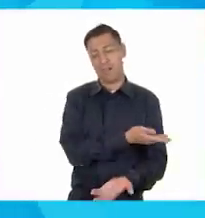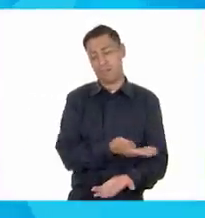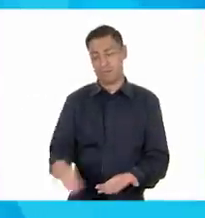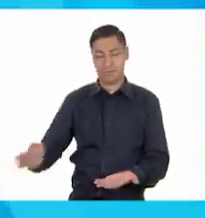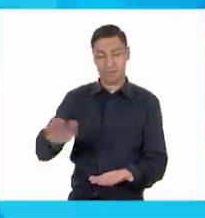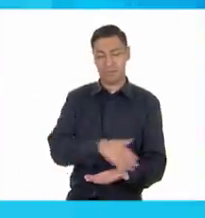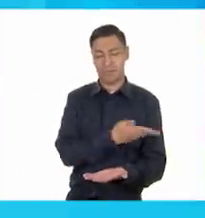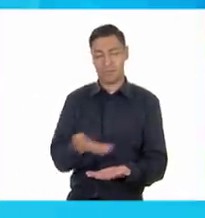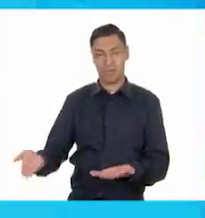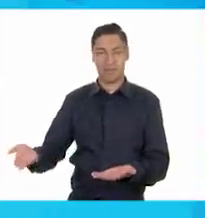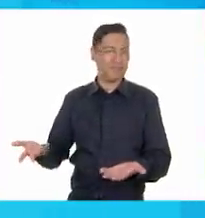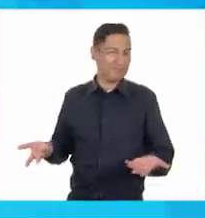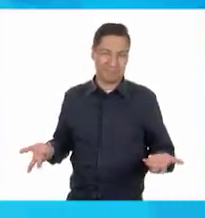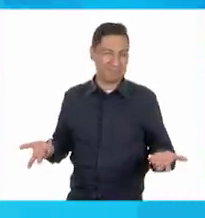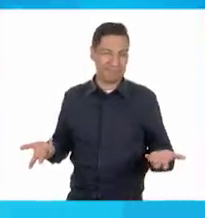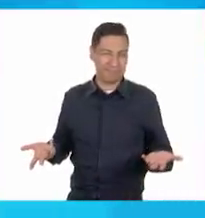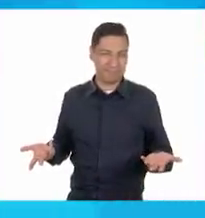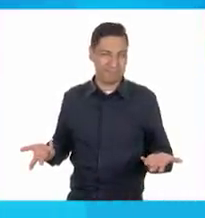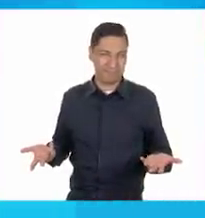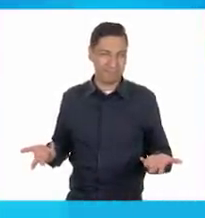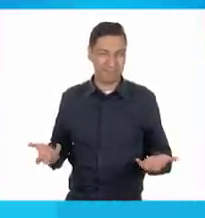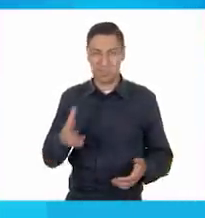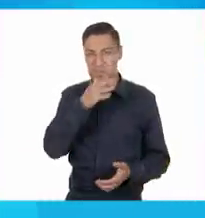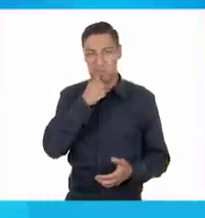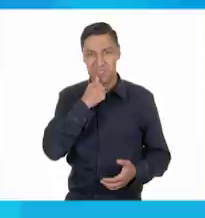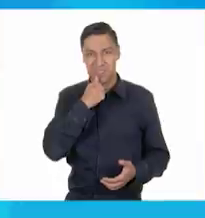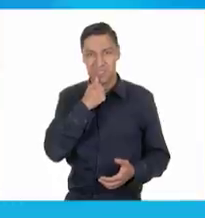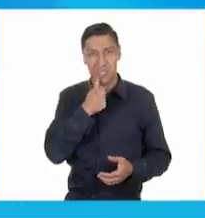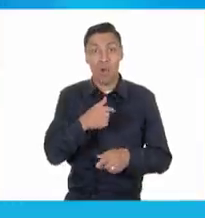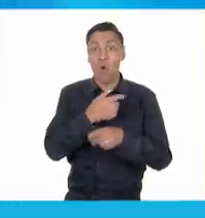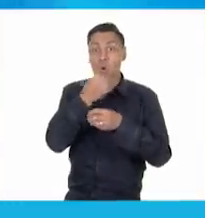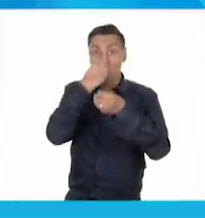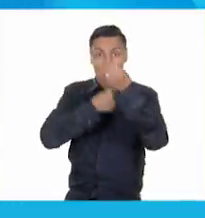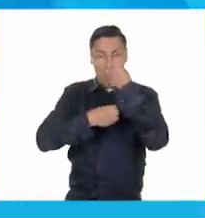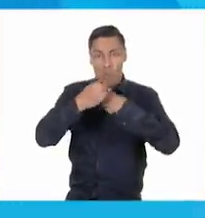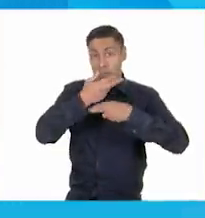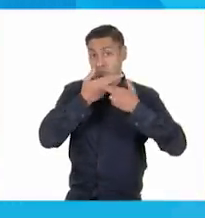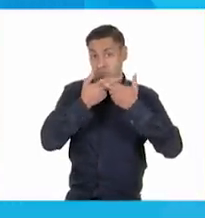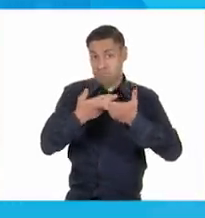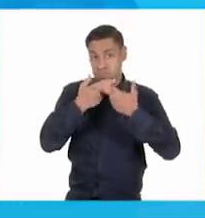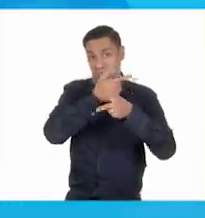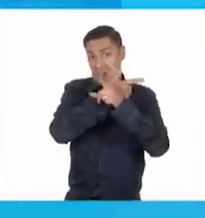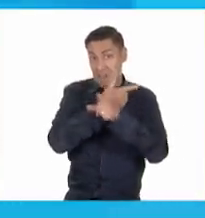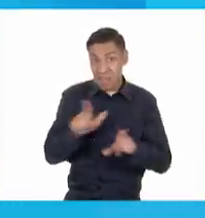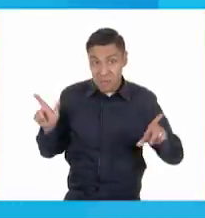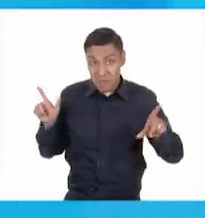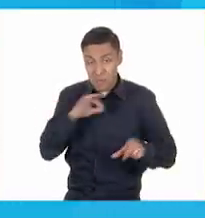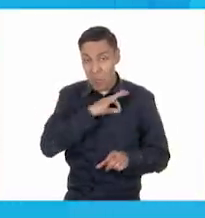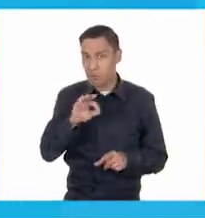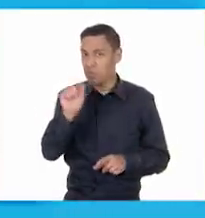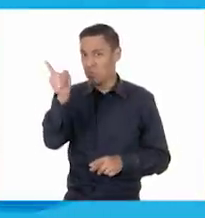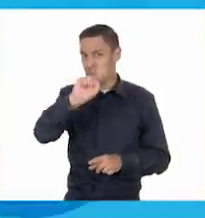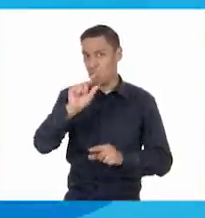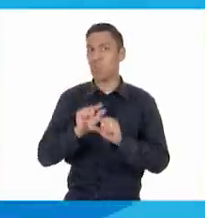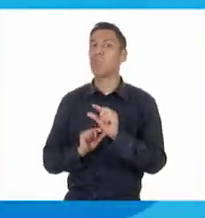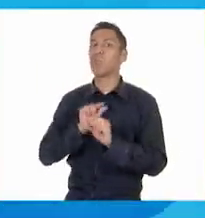de flor de calabaza. Pues claro que no. Y además no puede comer todos los alimentos. Poco a poco irá